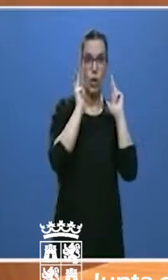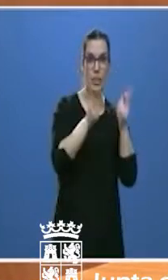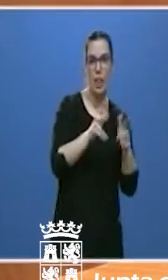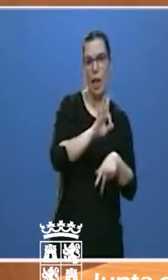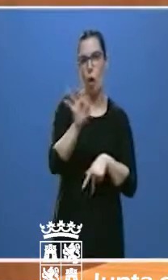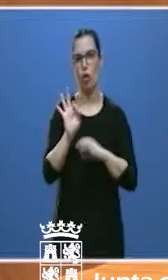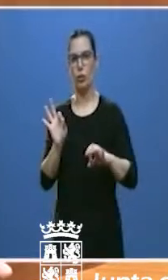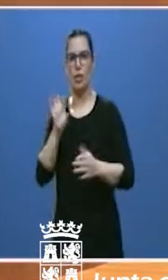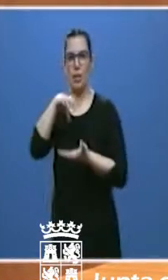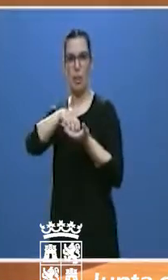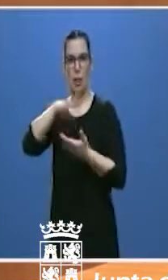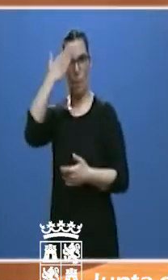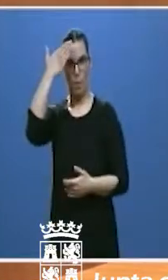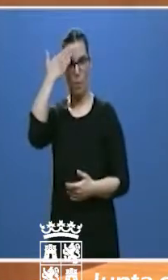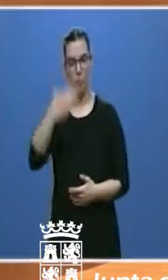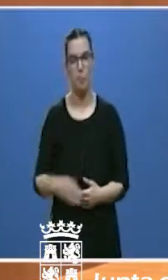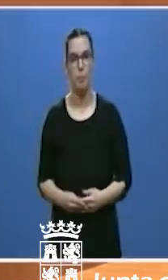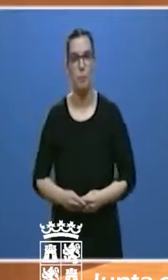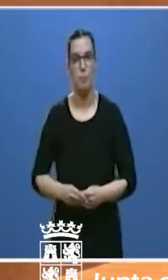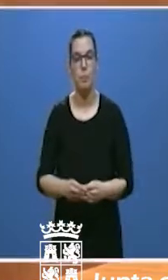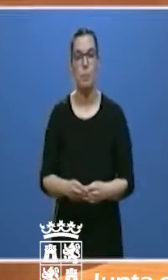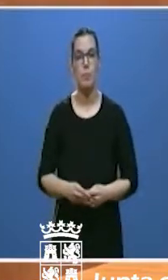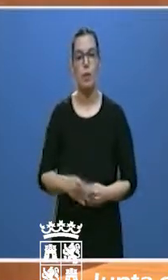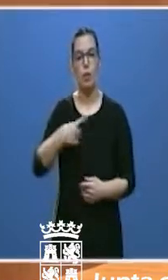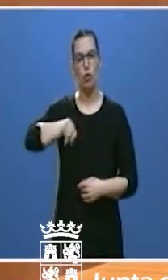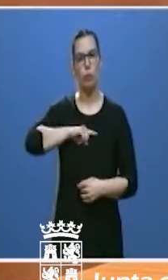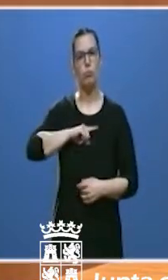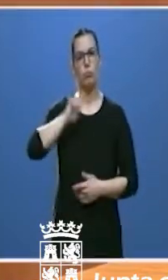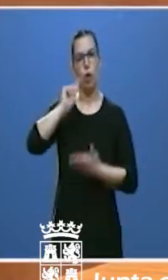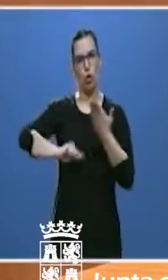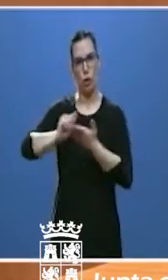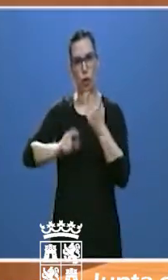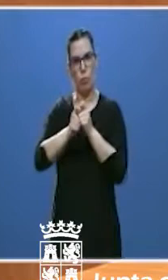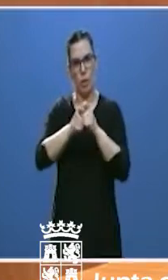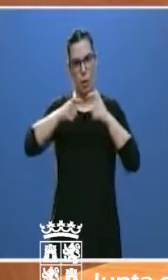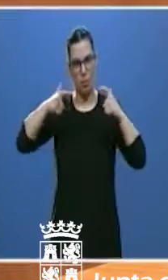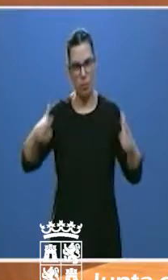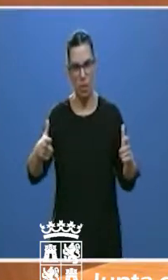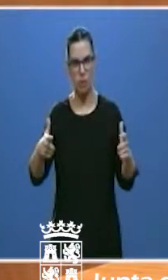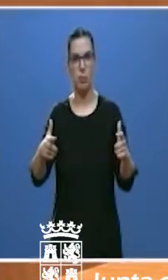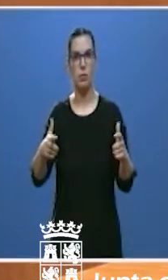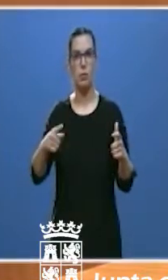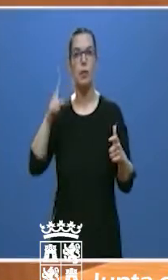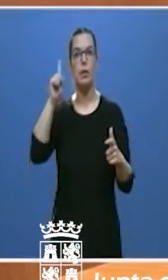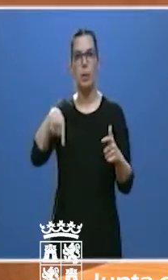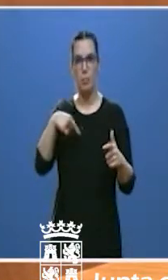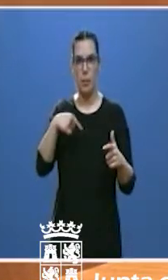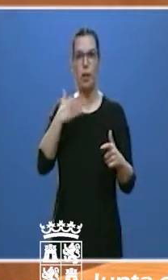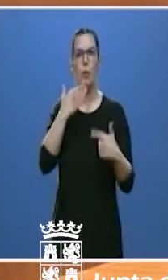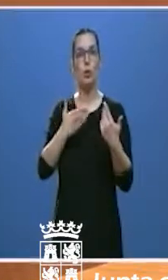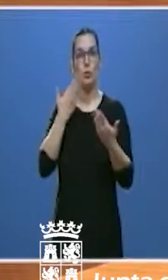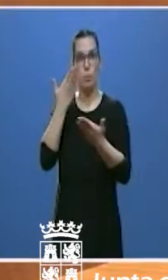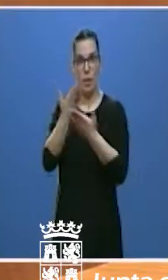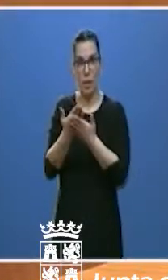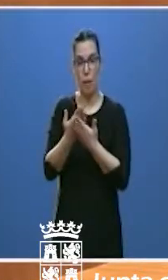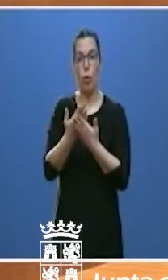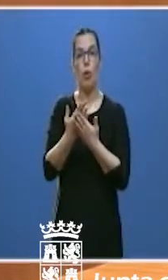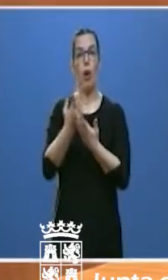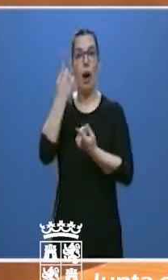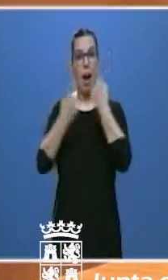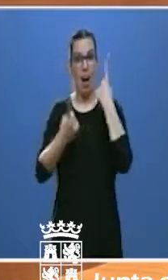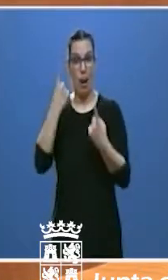humanización. Hemos reforzado la sanidad con más personal, recurriendo también incluso a residentes